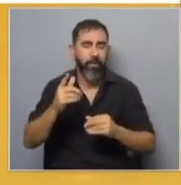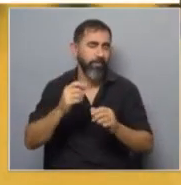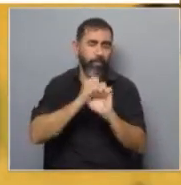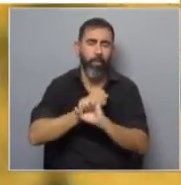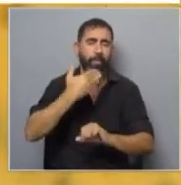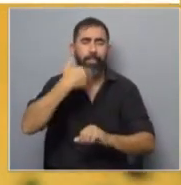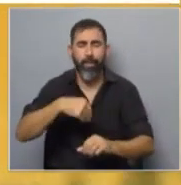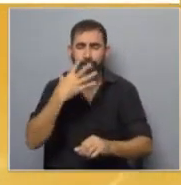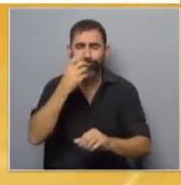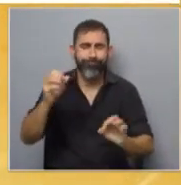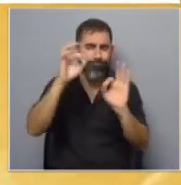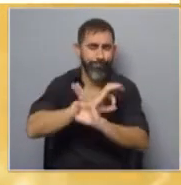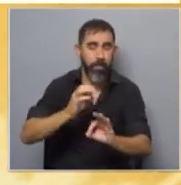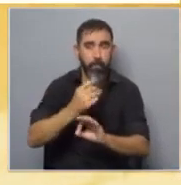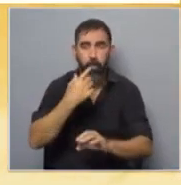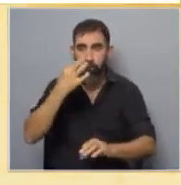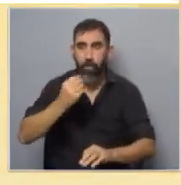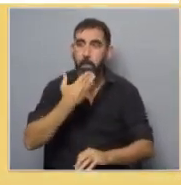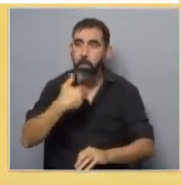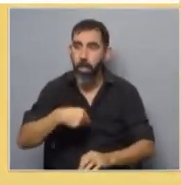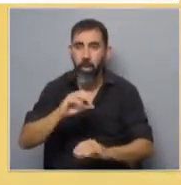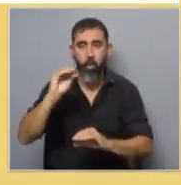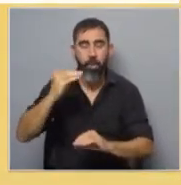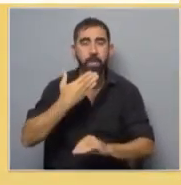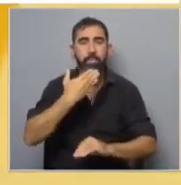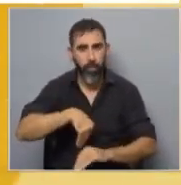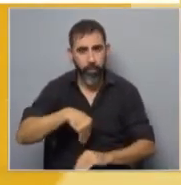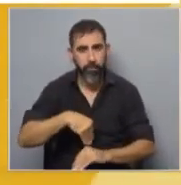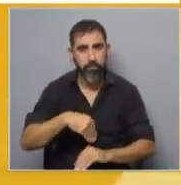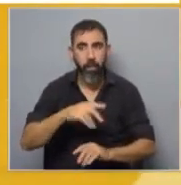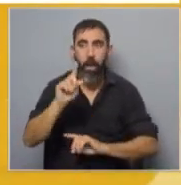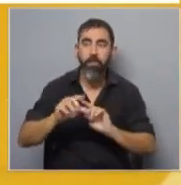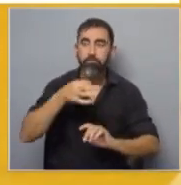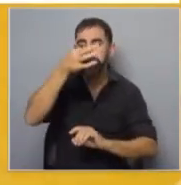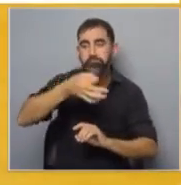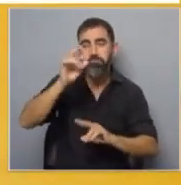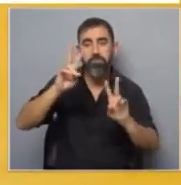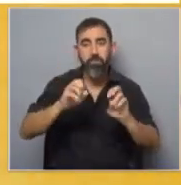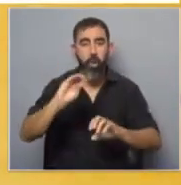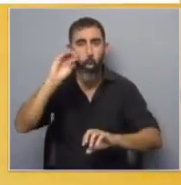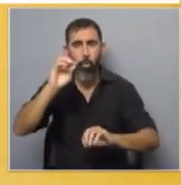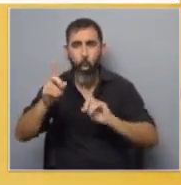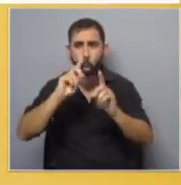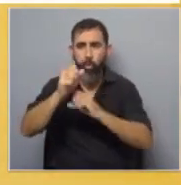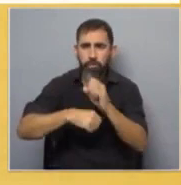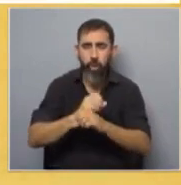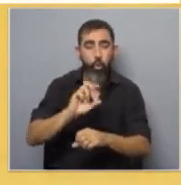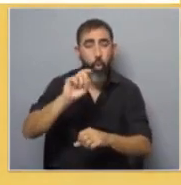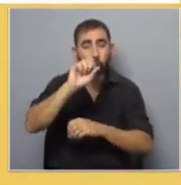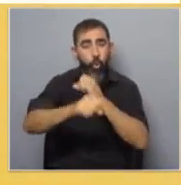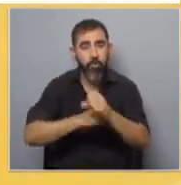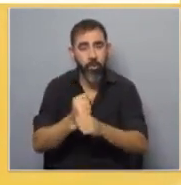nos iban a entender, y sin embargo la recepción fue muy buena, y a veces hablábamos de temas que los pibes con 11, 12, 13